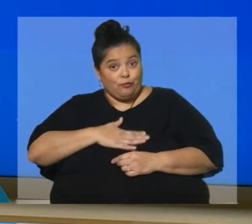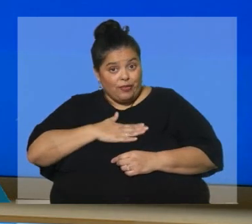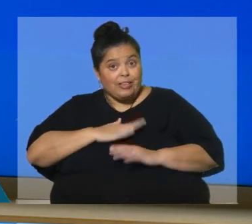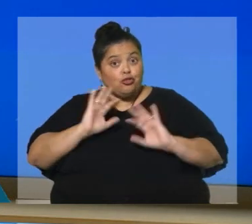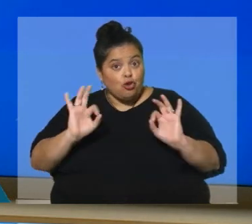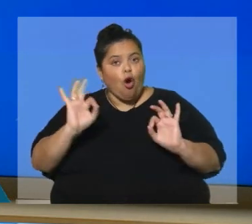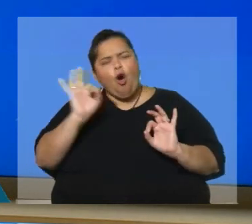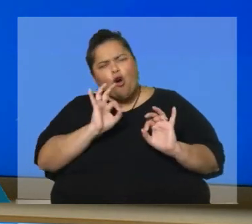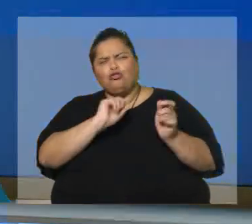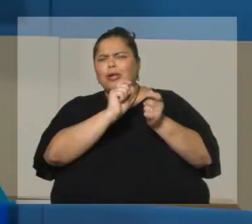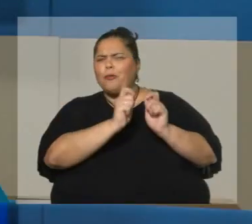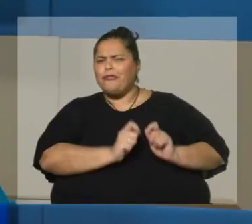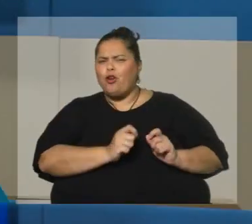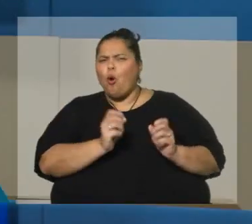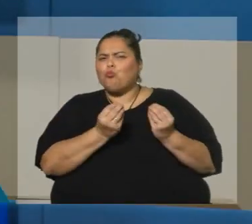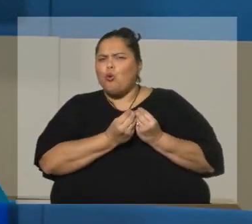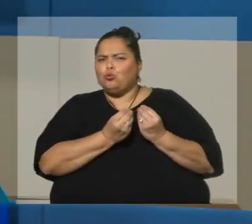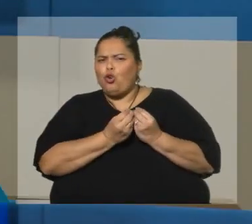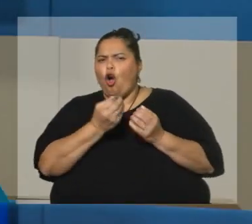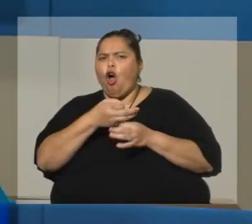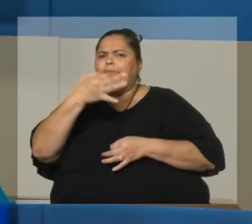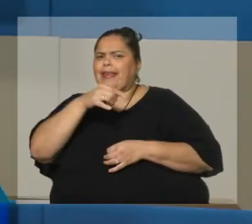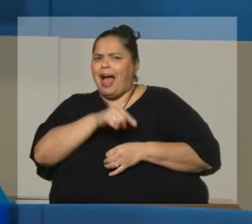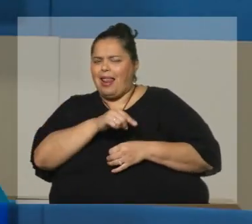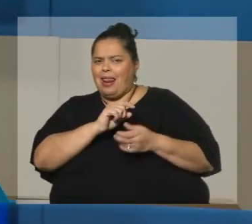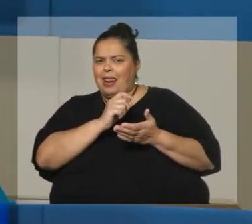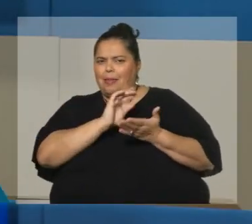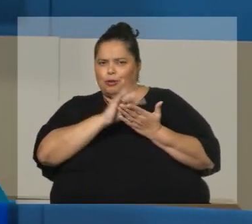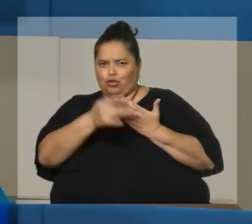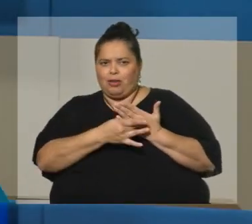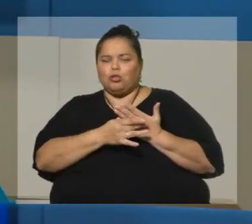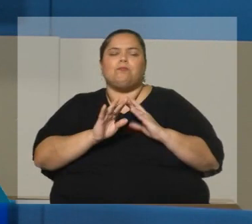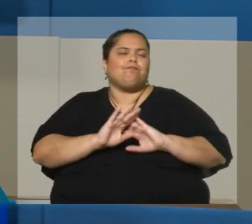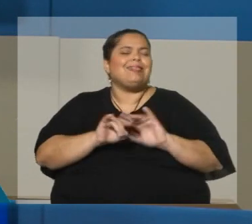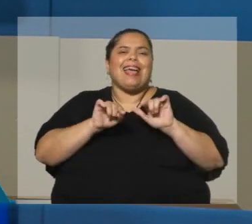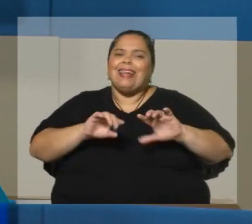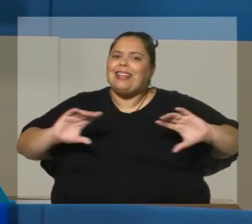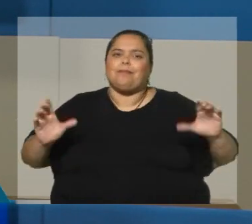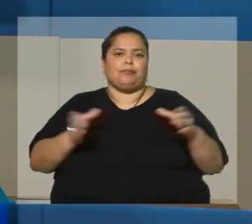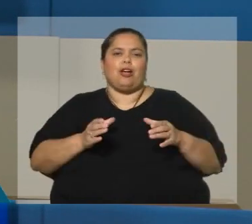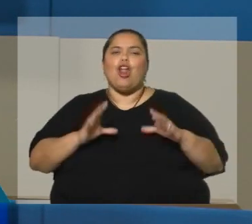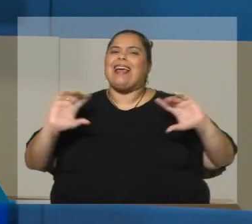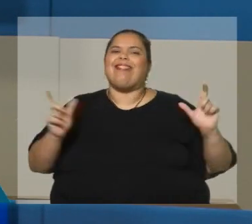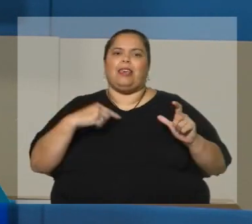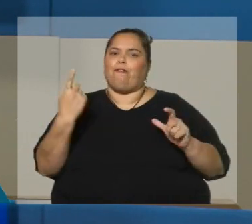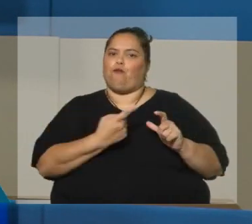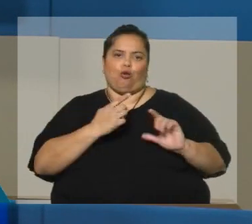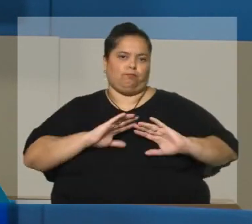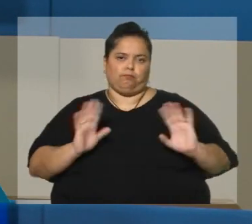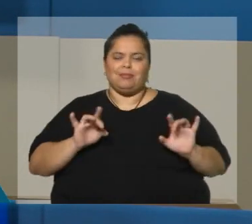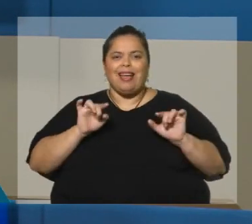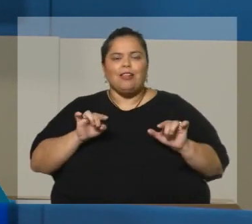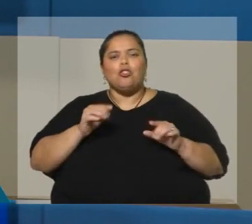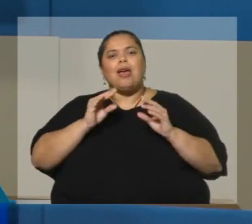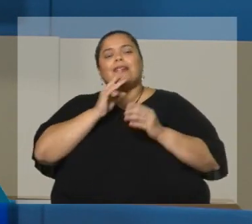el proyecto original? A ver, estas son obras colectivas. El resultado es un muy buen proyecto, un muy buen proyecto que tiene los